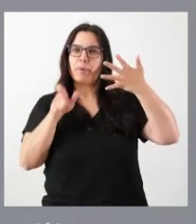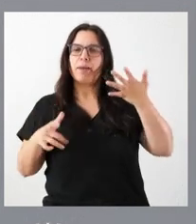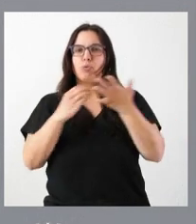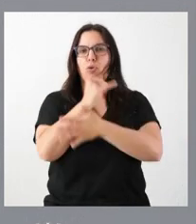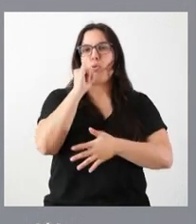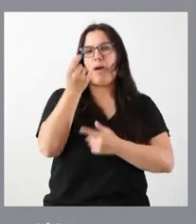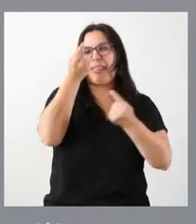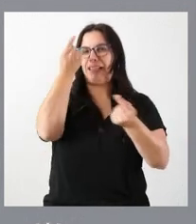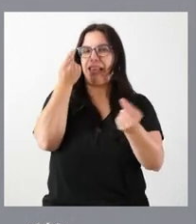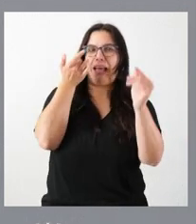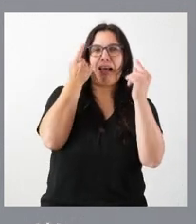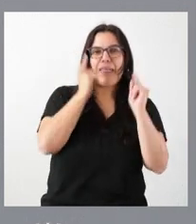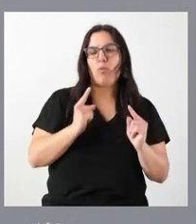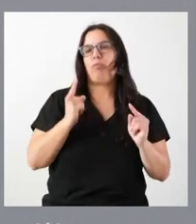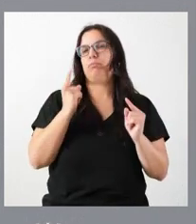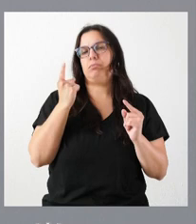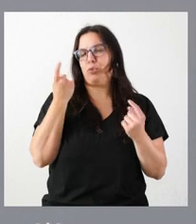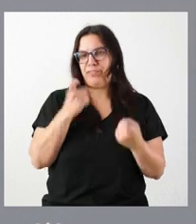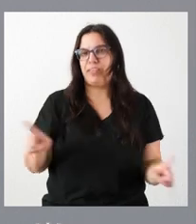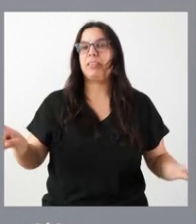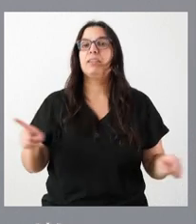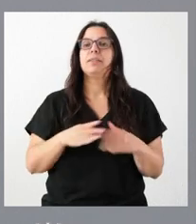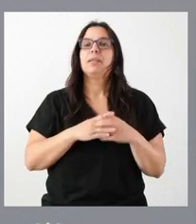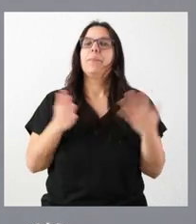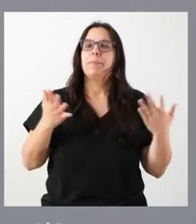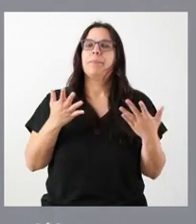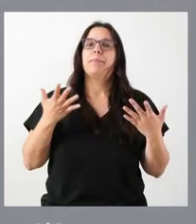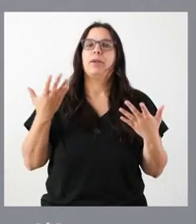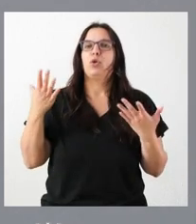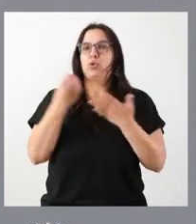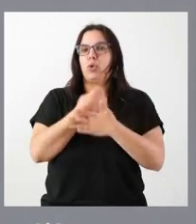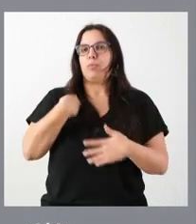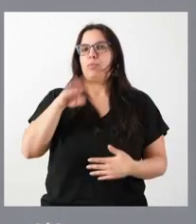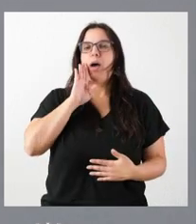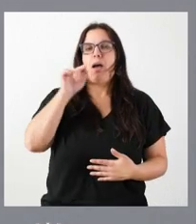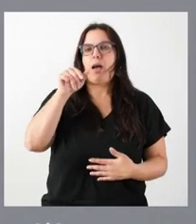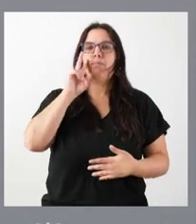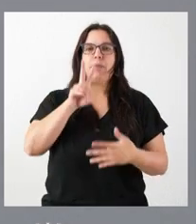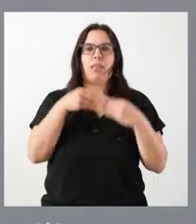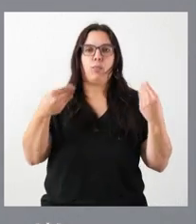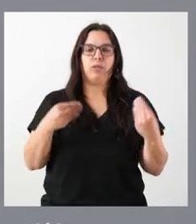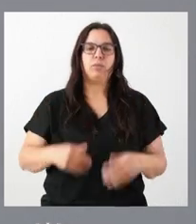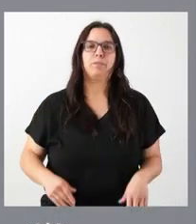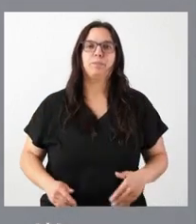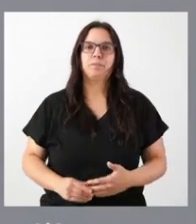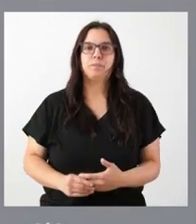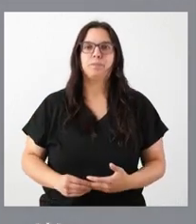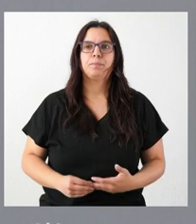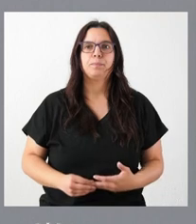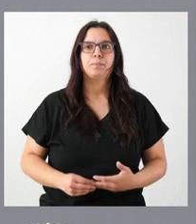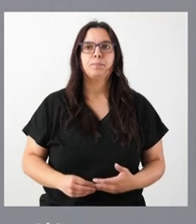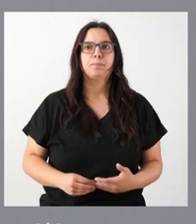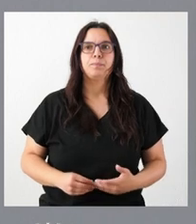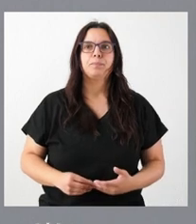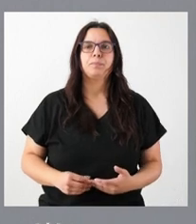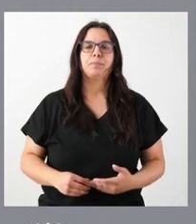detallo caso a caso, pero está en el contexto que ustedes tienen. Como les digo,